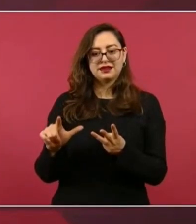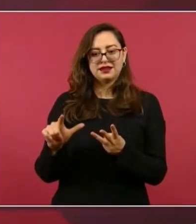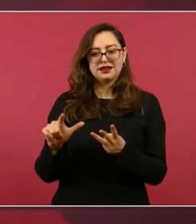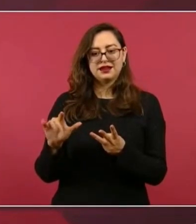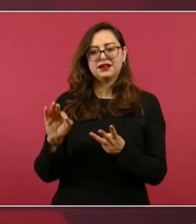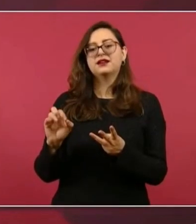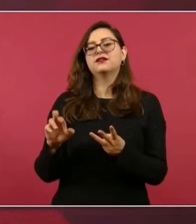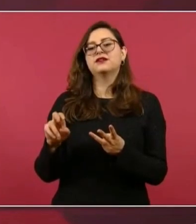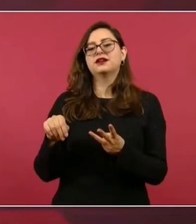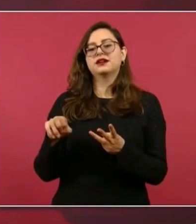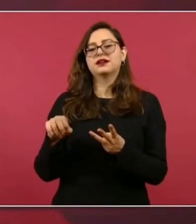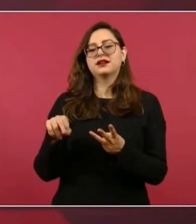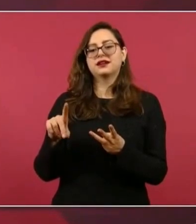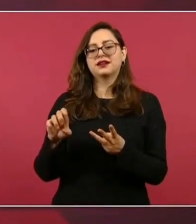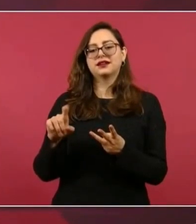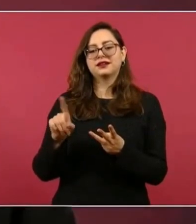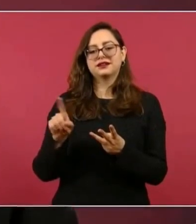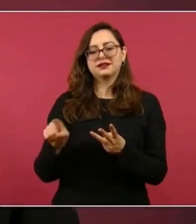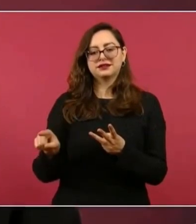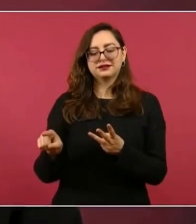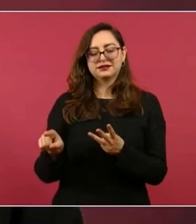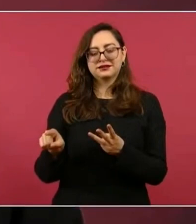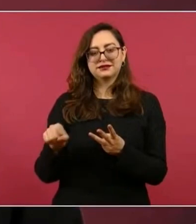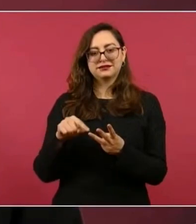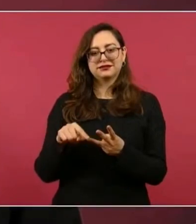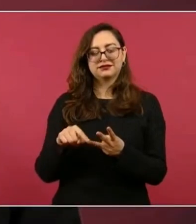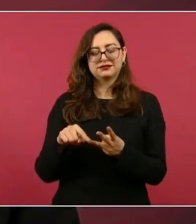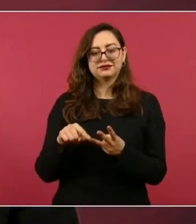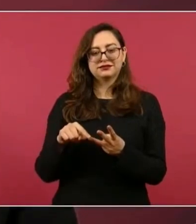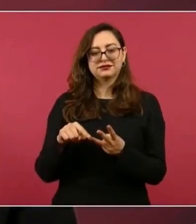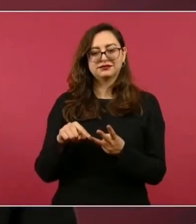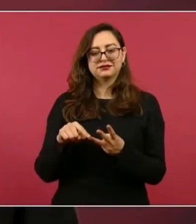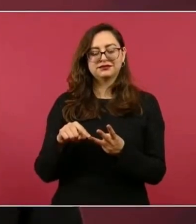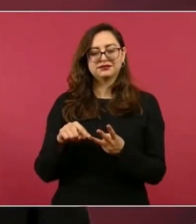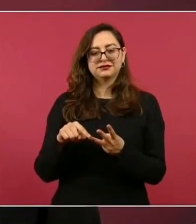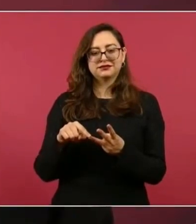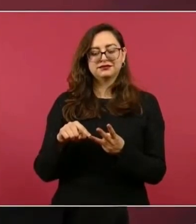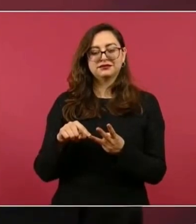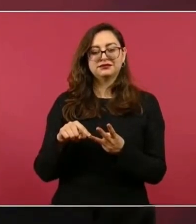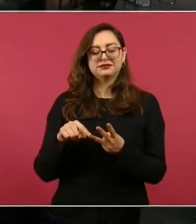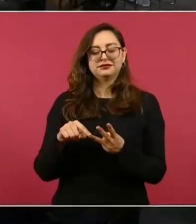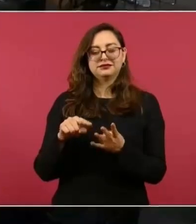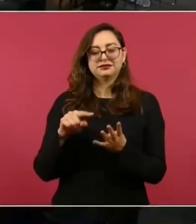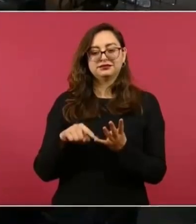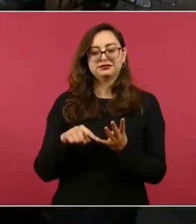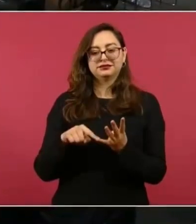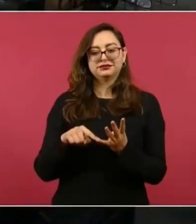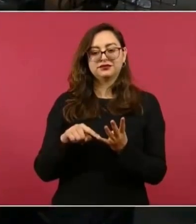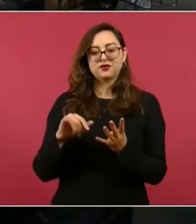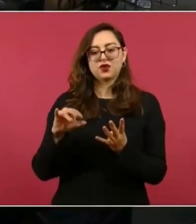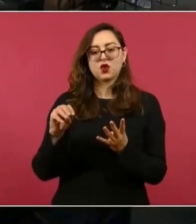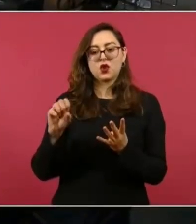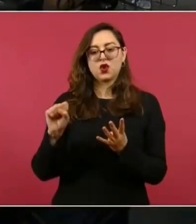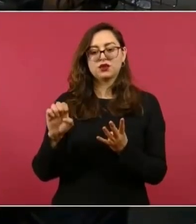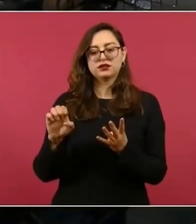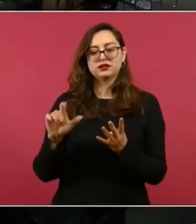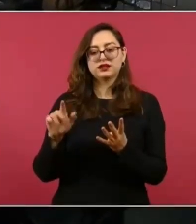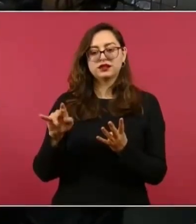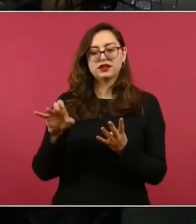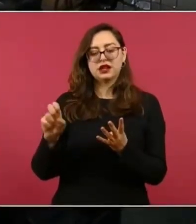José Luis, el borrego,